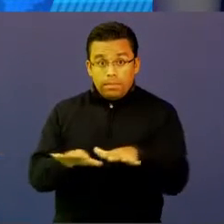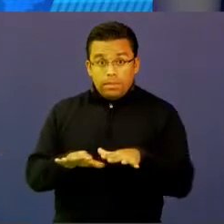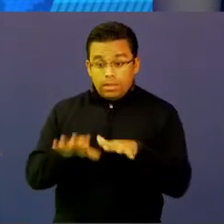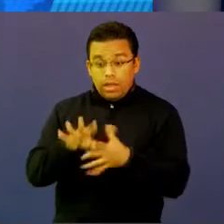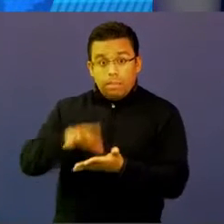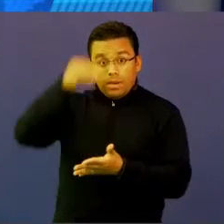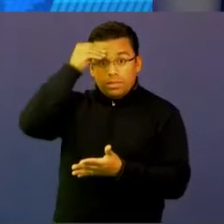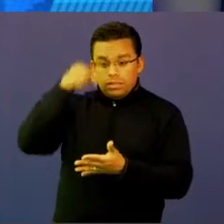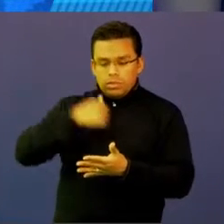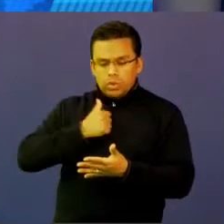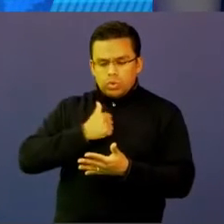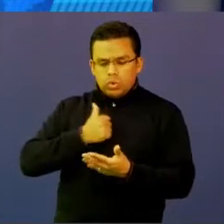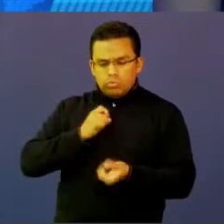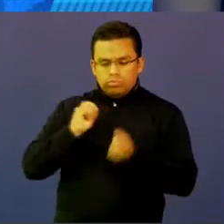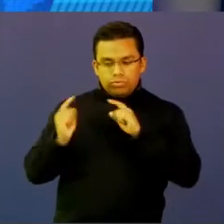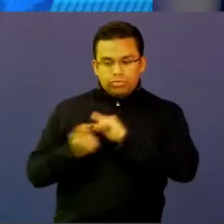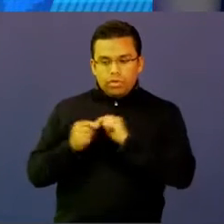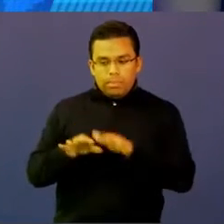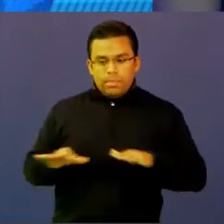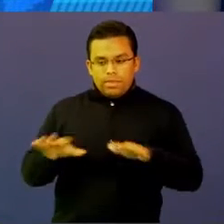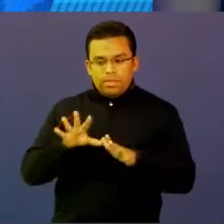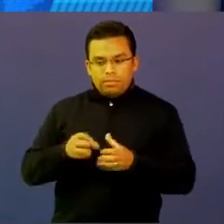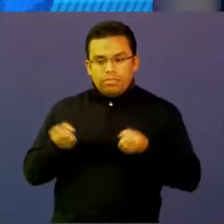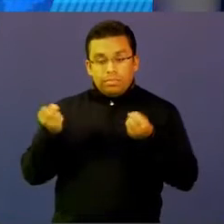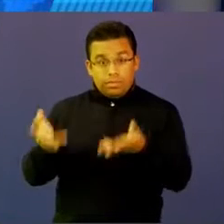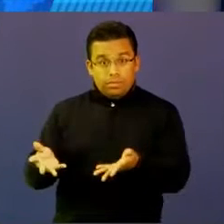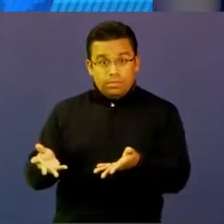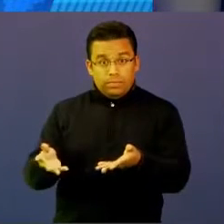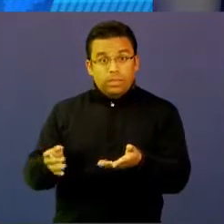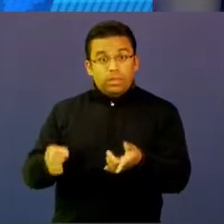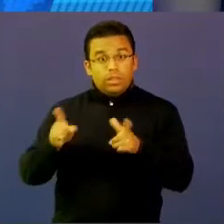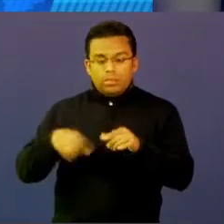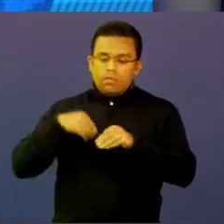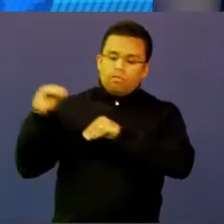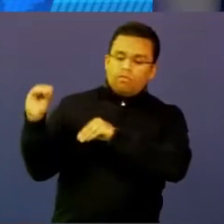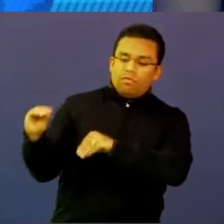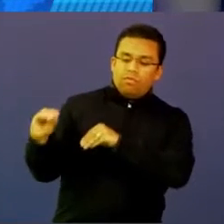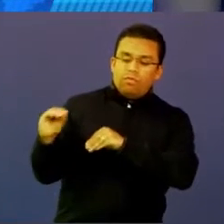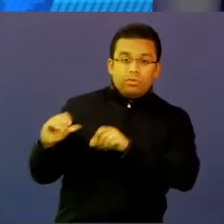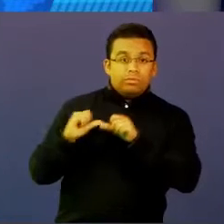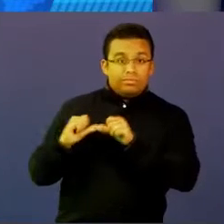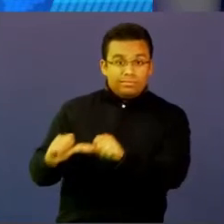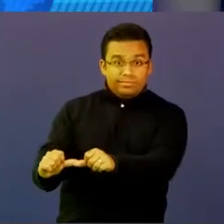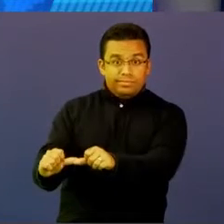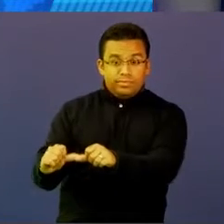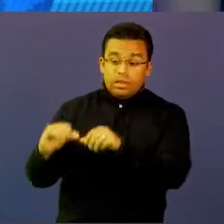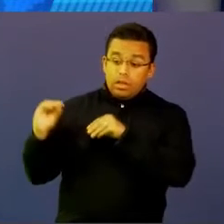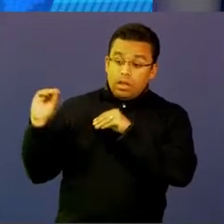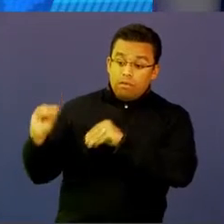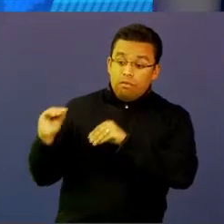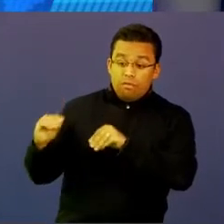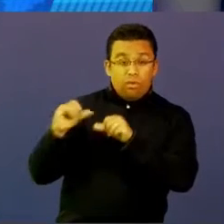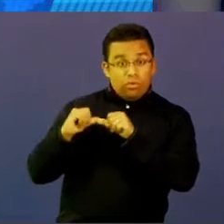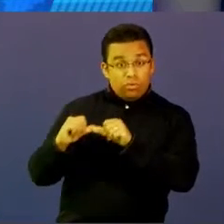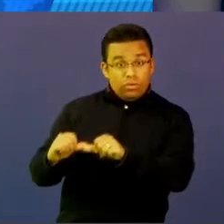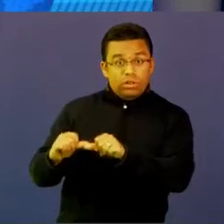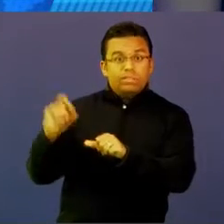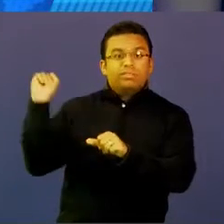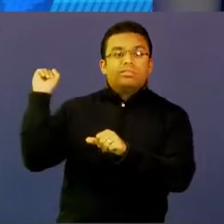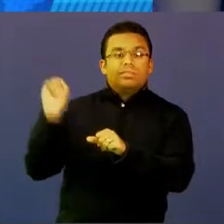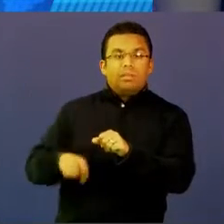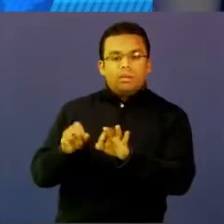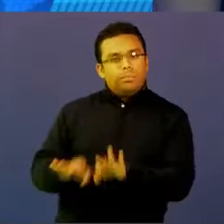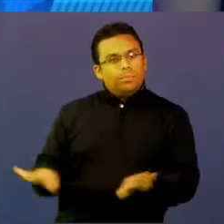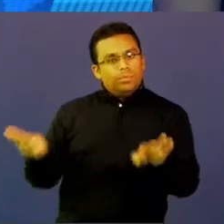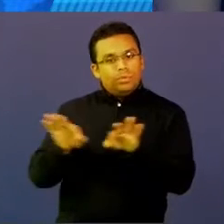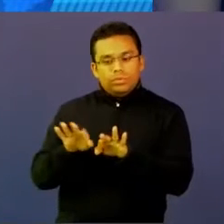convierte un maestro, es el objeto de la formación permanente. Y en la formación tenemos que velar por